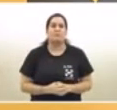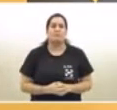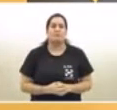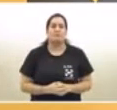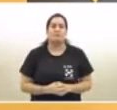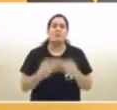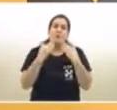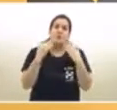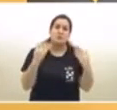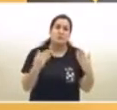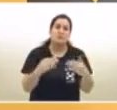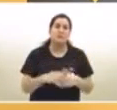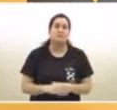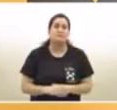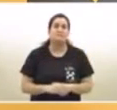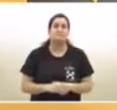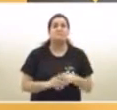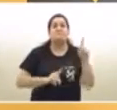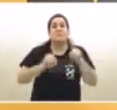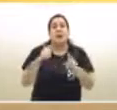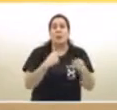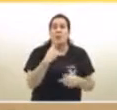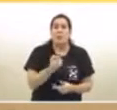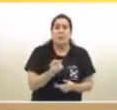Muchas gracias. Y tenemos alguna pregunta.